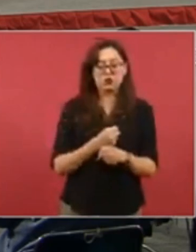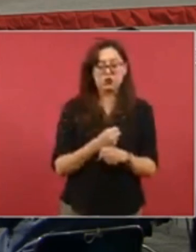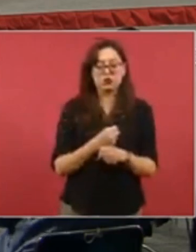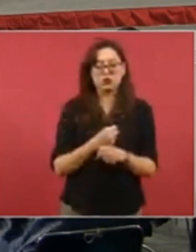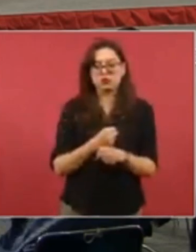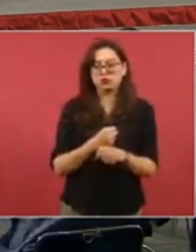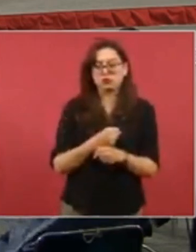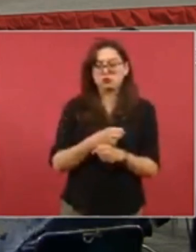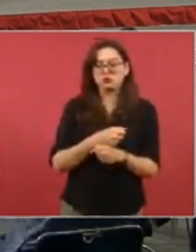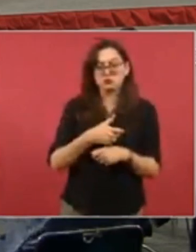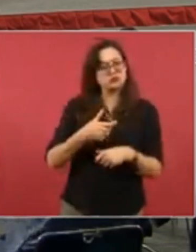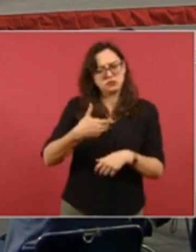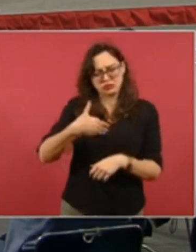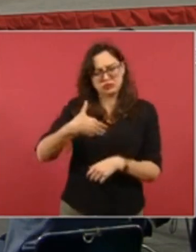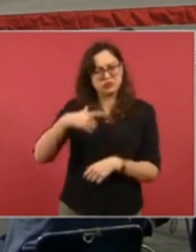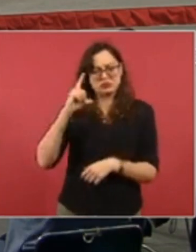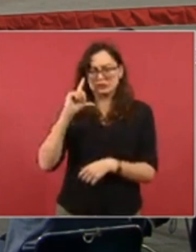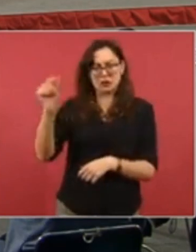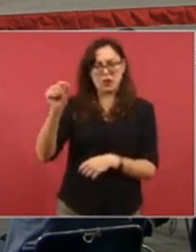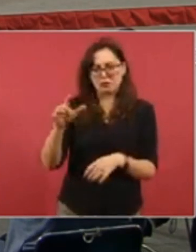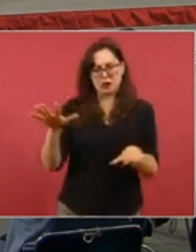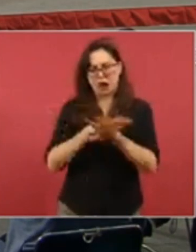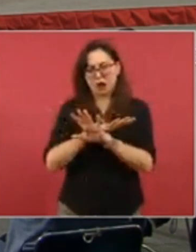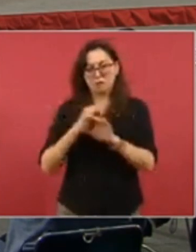manera voluntaria si quieren quedarse